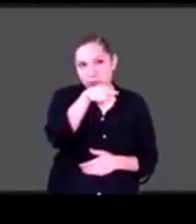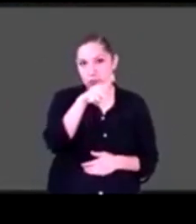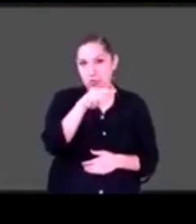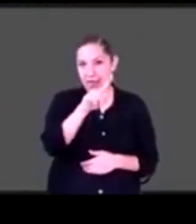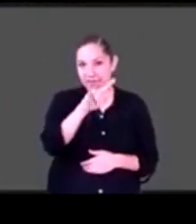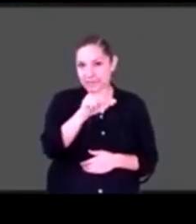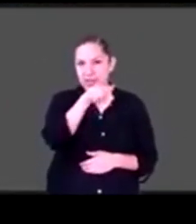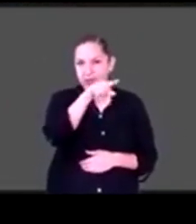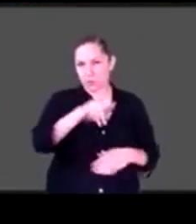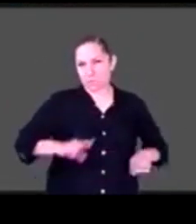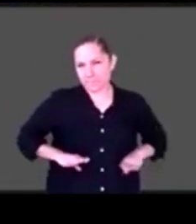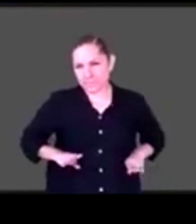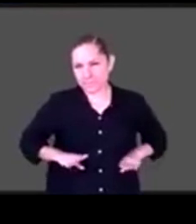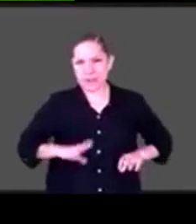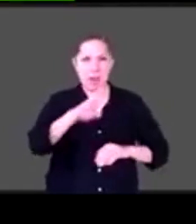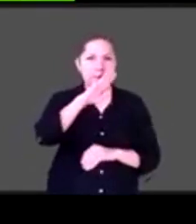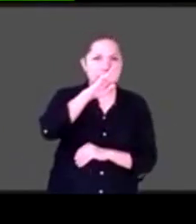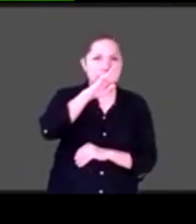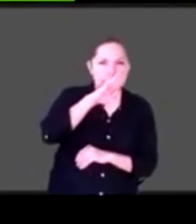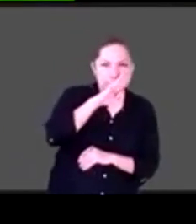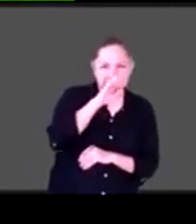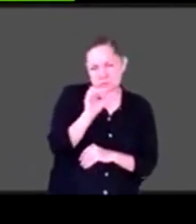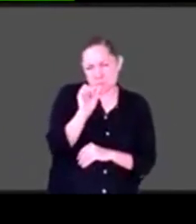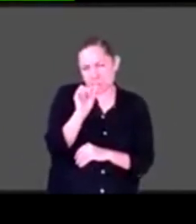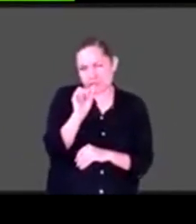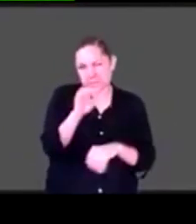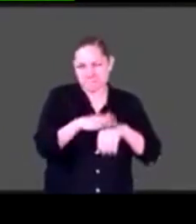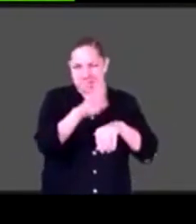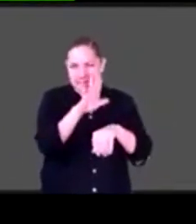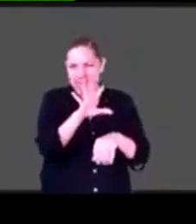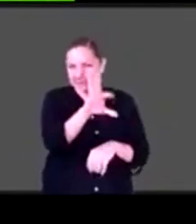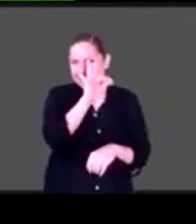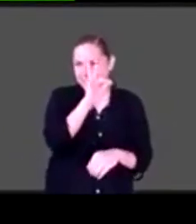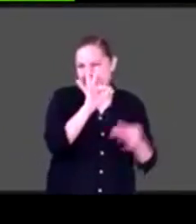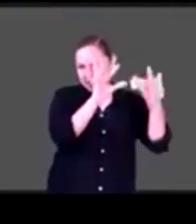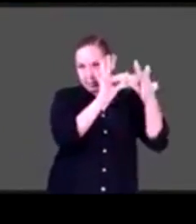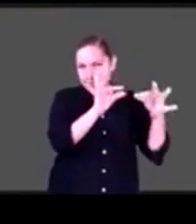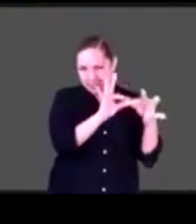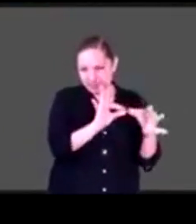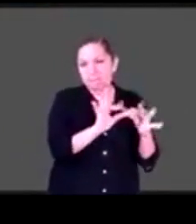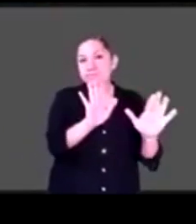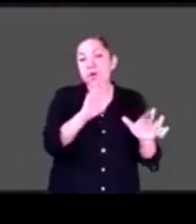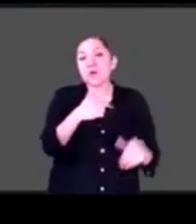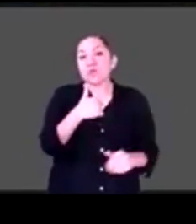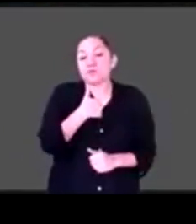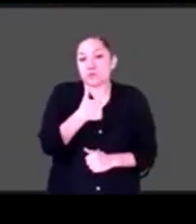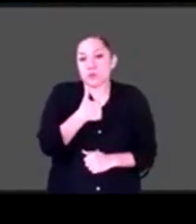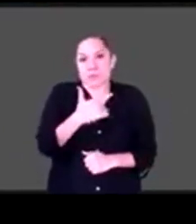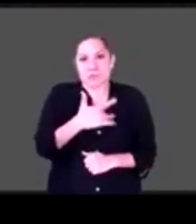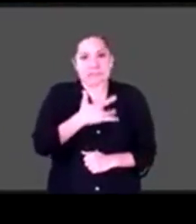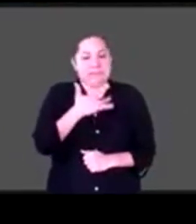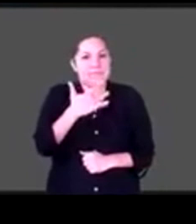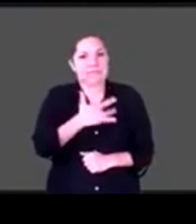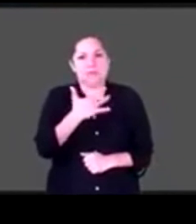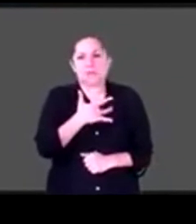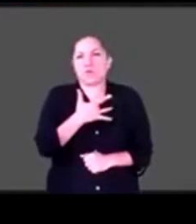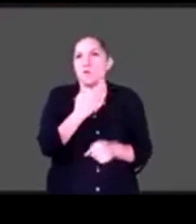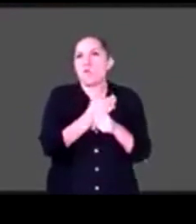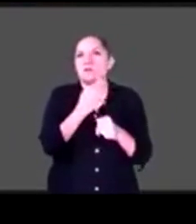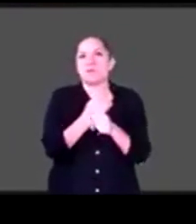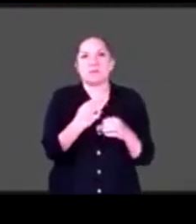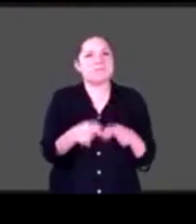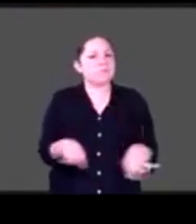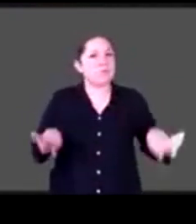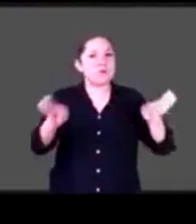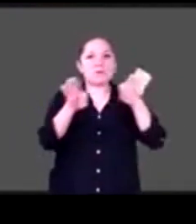ahorita platicaremos de eso, yo espero, pero sobre todo esta parte que a mí me parece bien importante de las pérdidas,